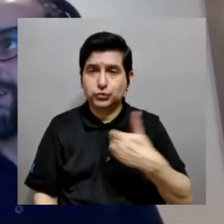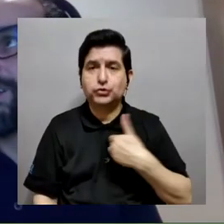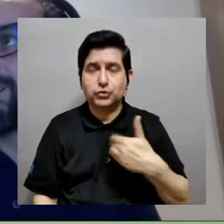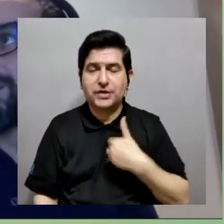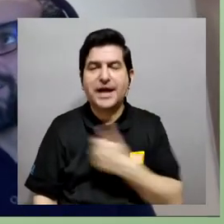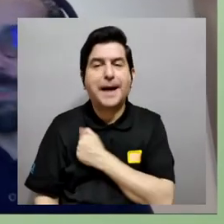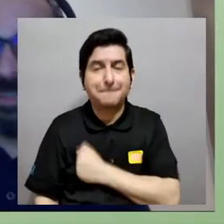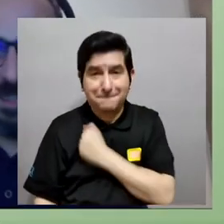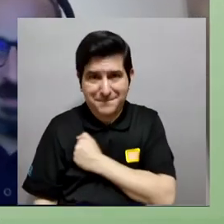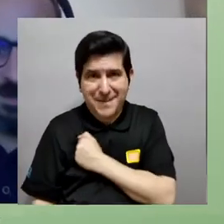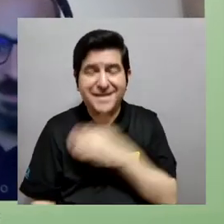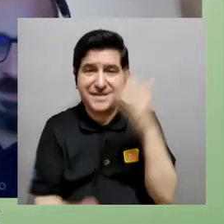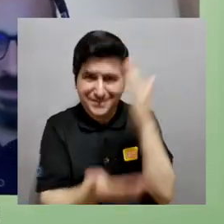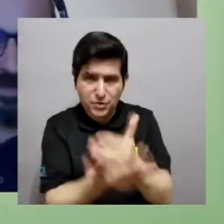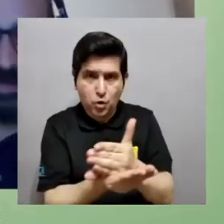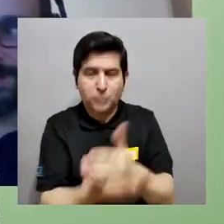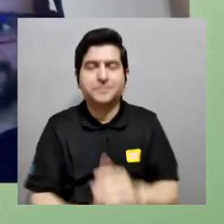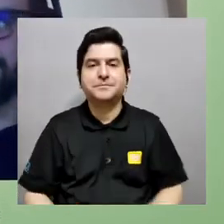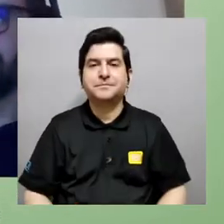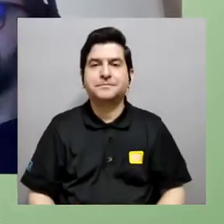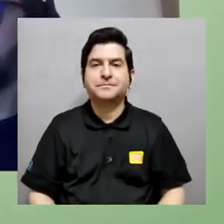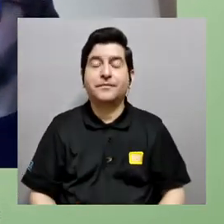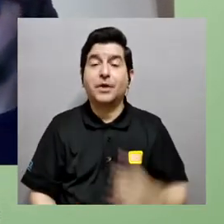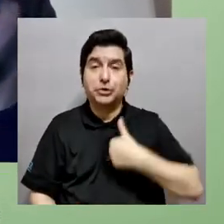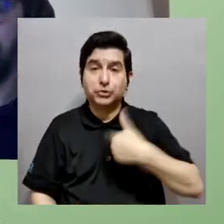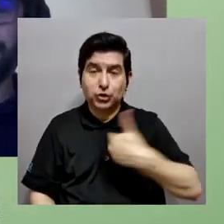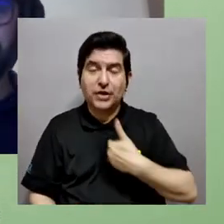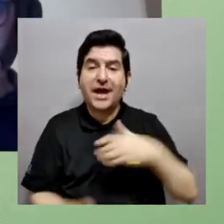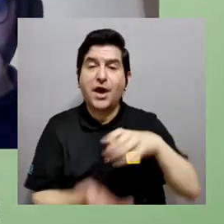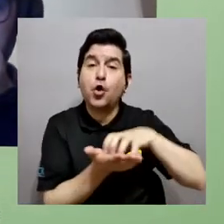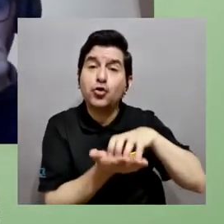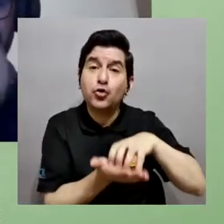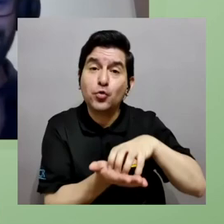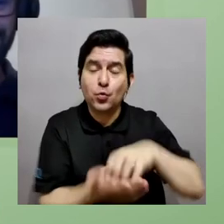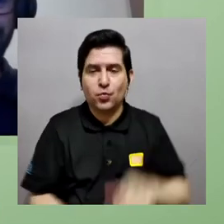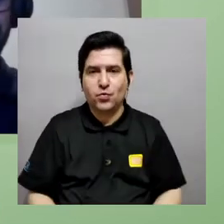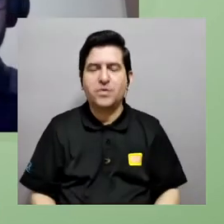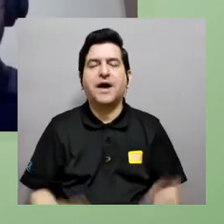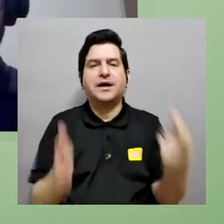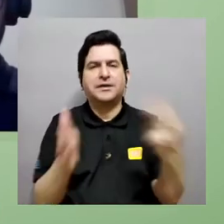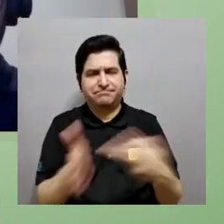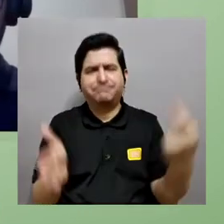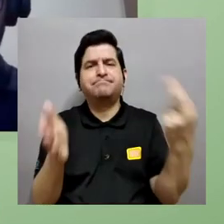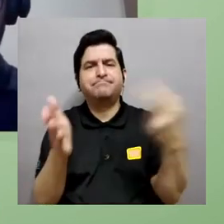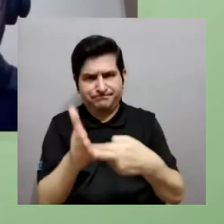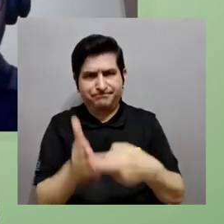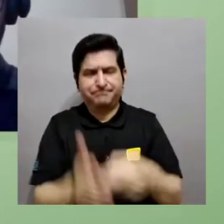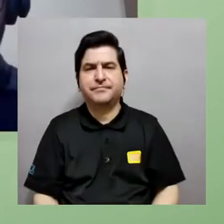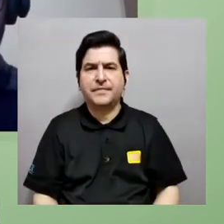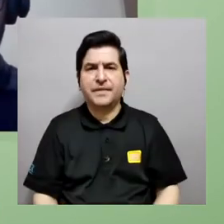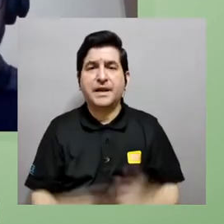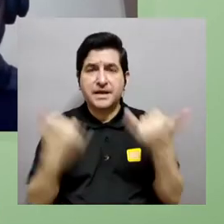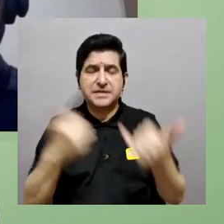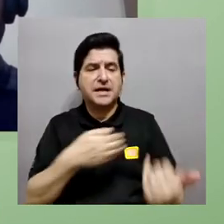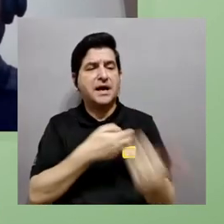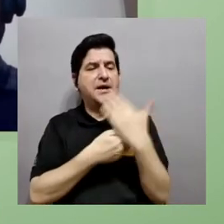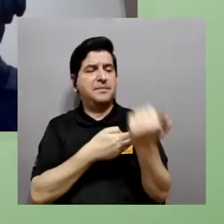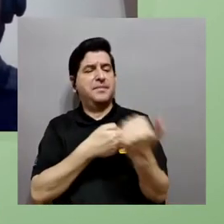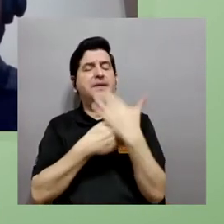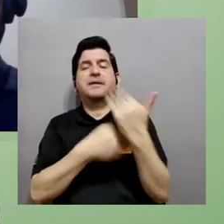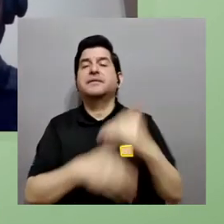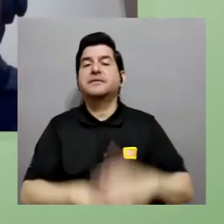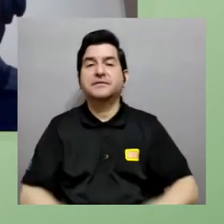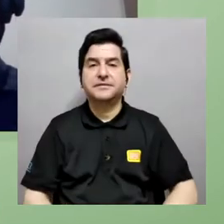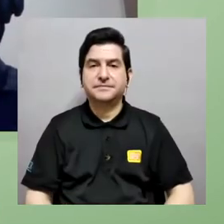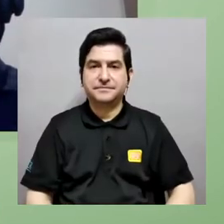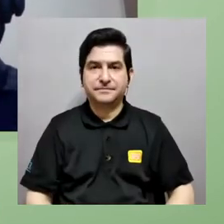de hecho Sebas yo tengo perdón por interrumpirlo aquí pero yo tengo una duda que se